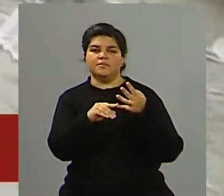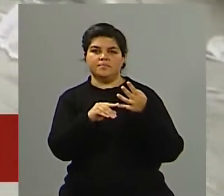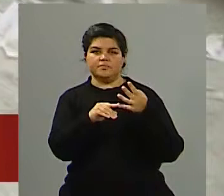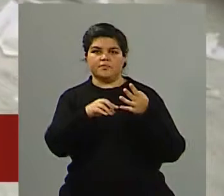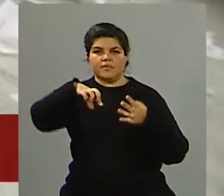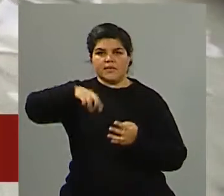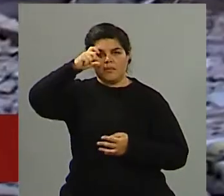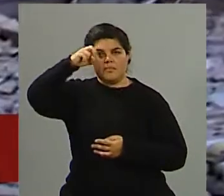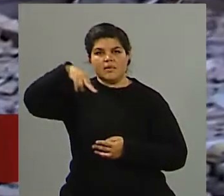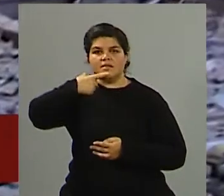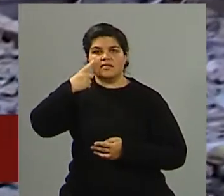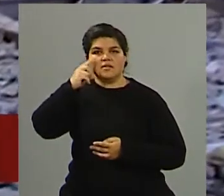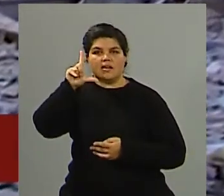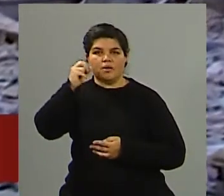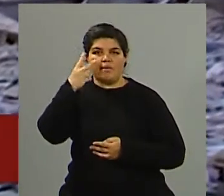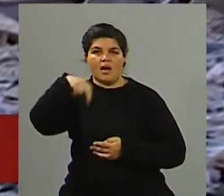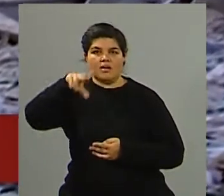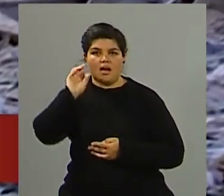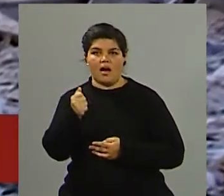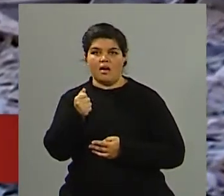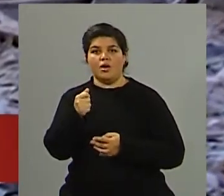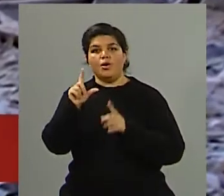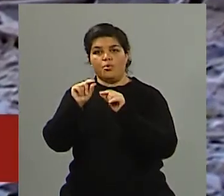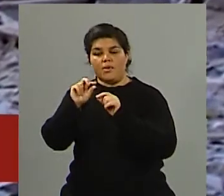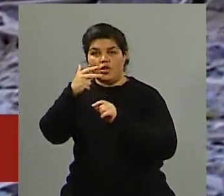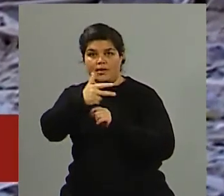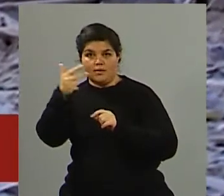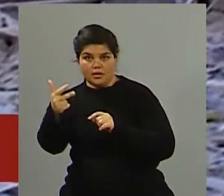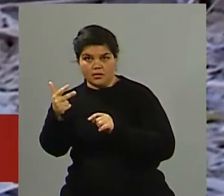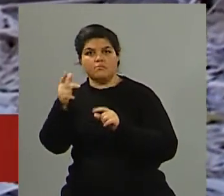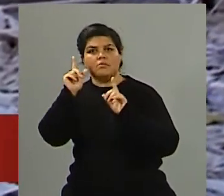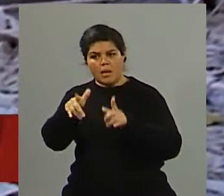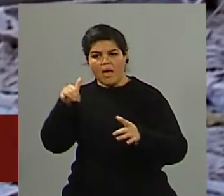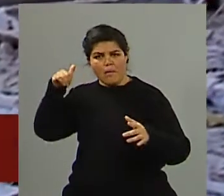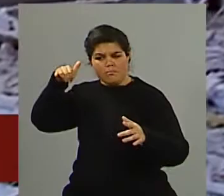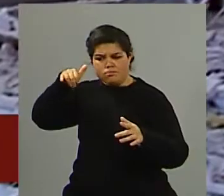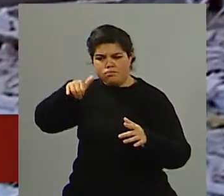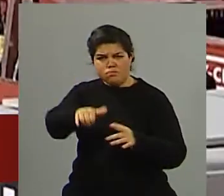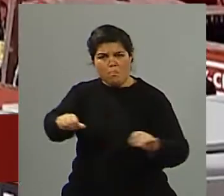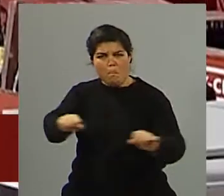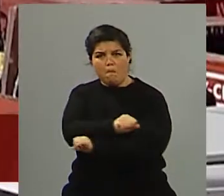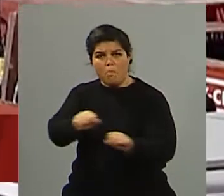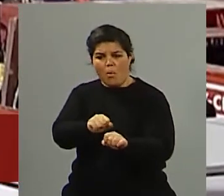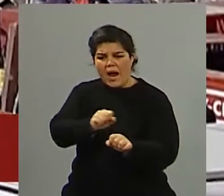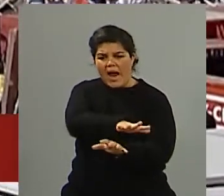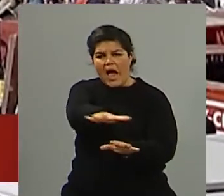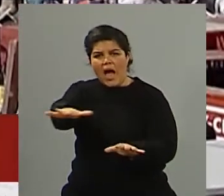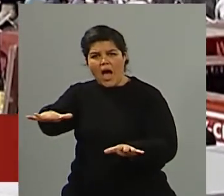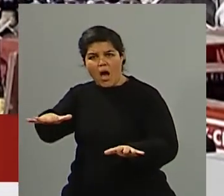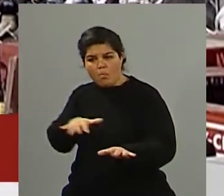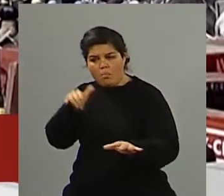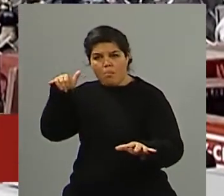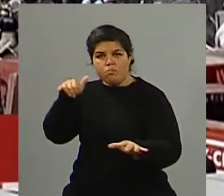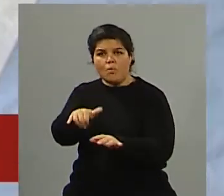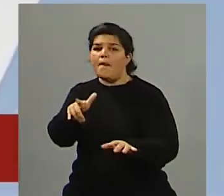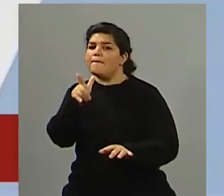Pensilvania, el vuelo 93 de United Airlines, donde también se estrelló contra un campo y muchos decían tenía otro